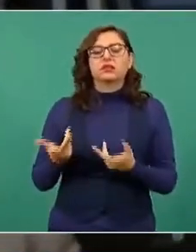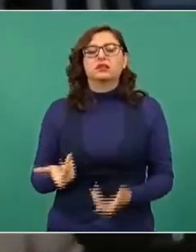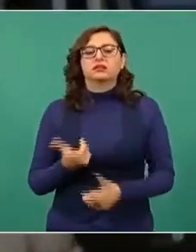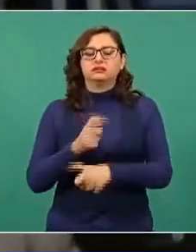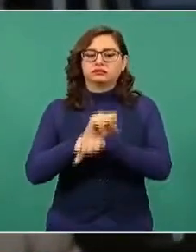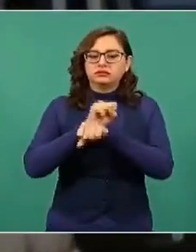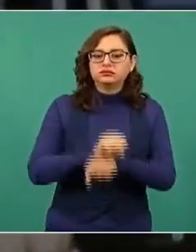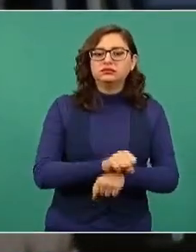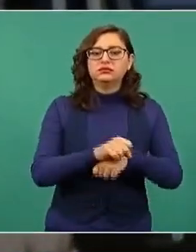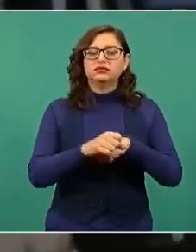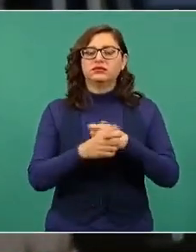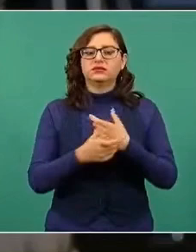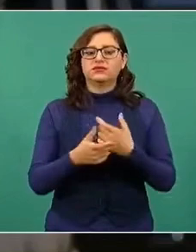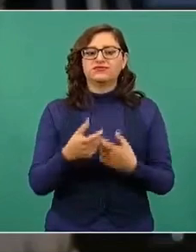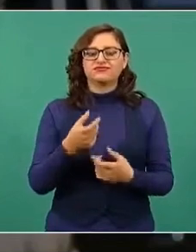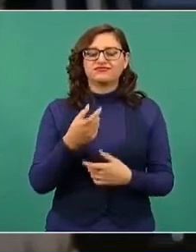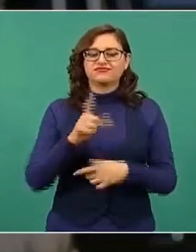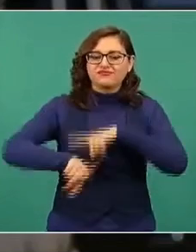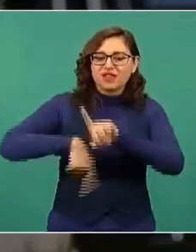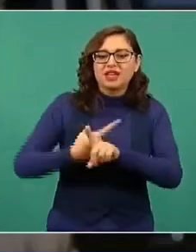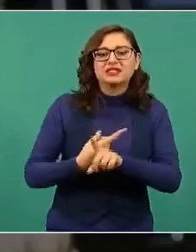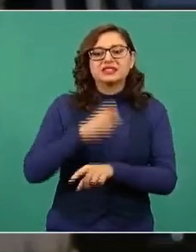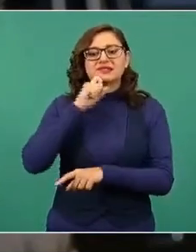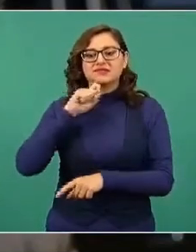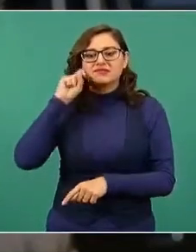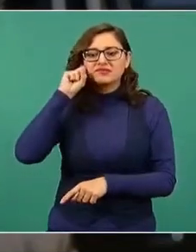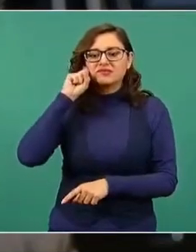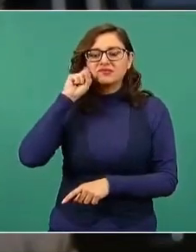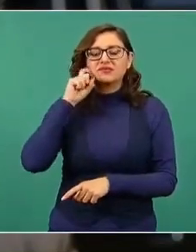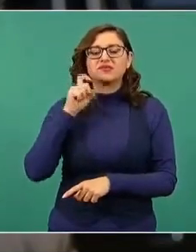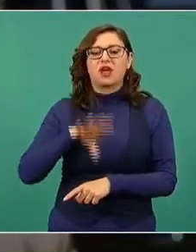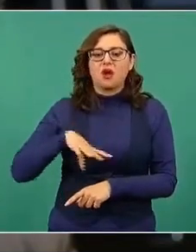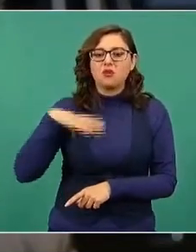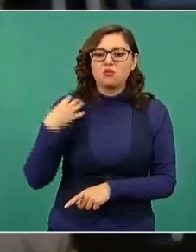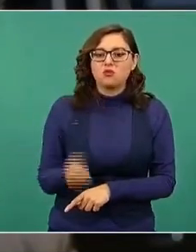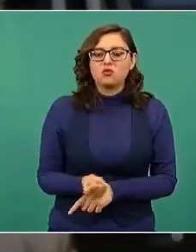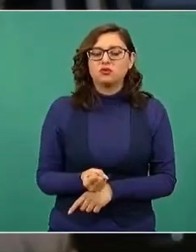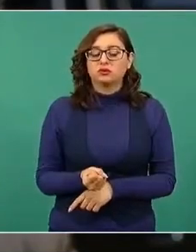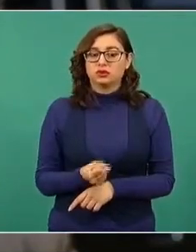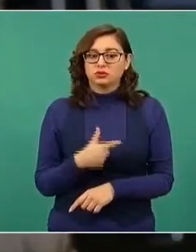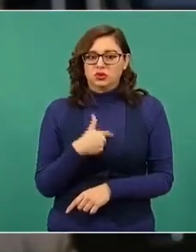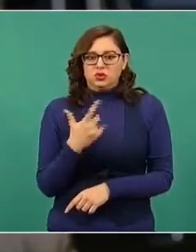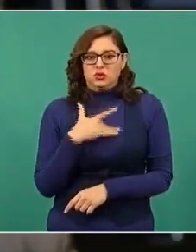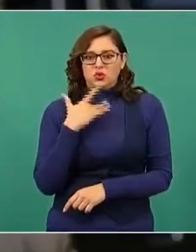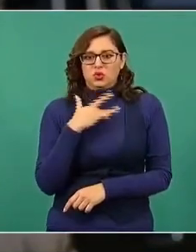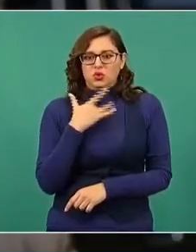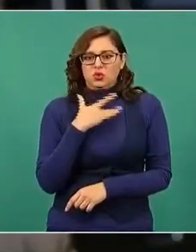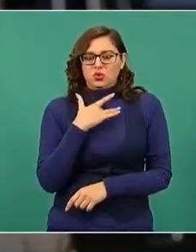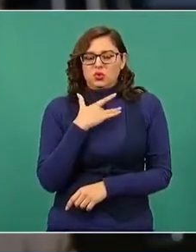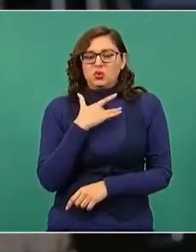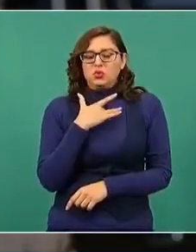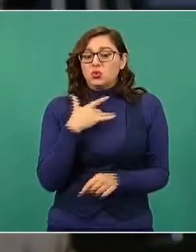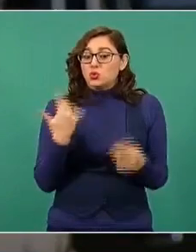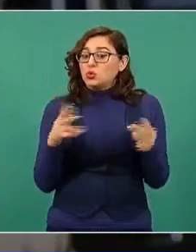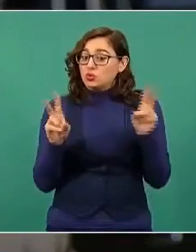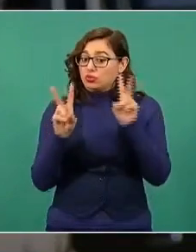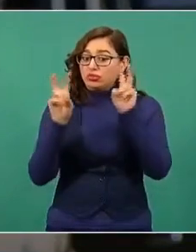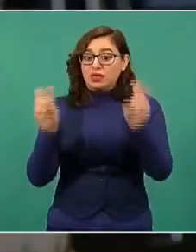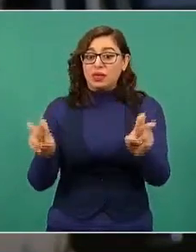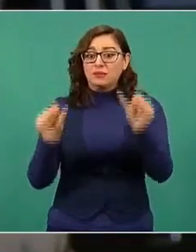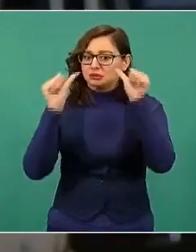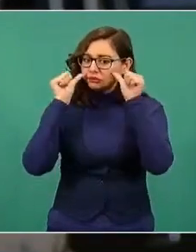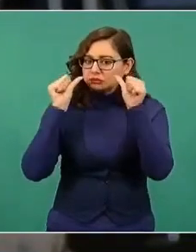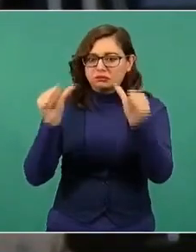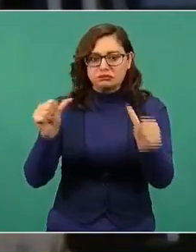Es, considero yo desde mi punto de vista, que es una asignatura pendiente y doliente